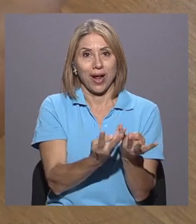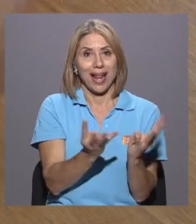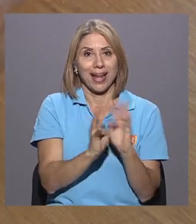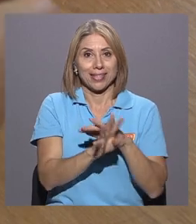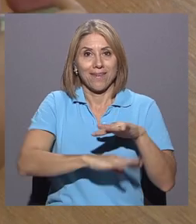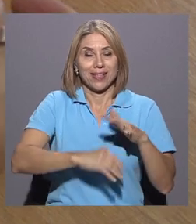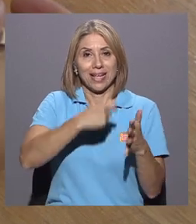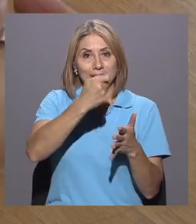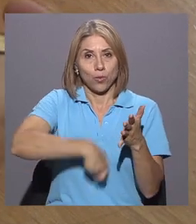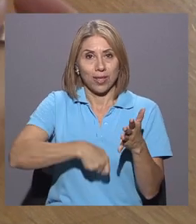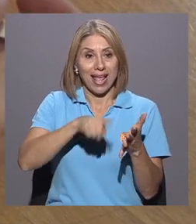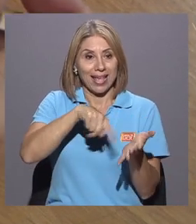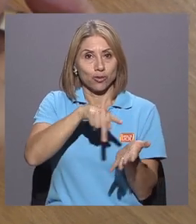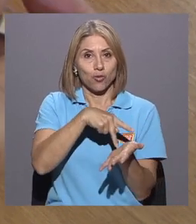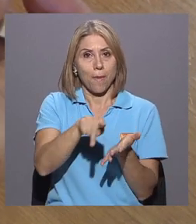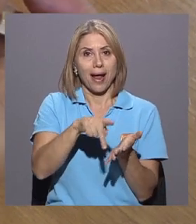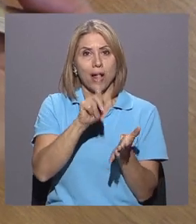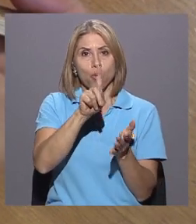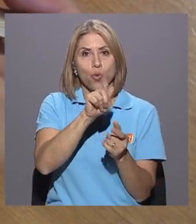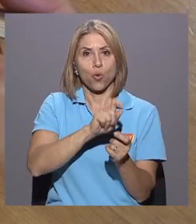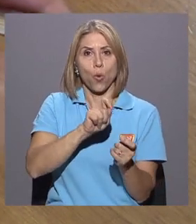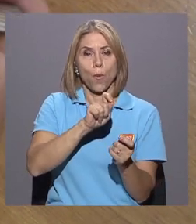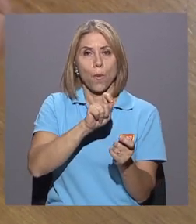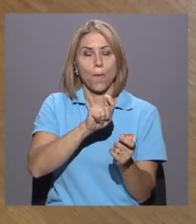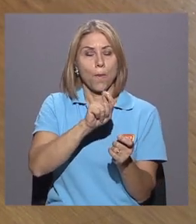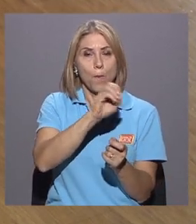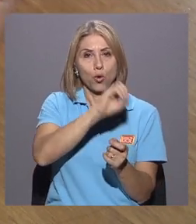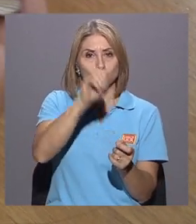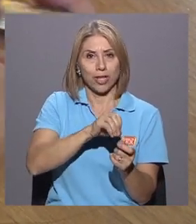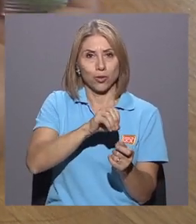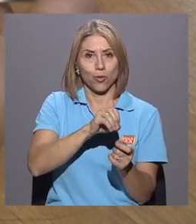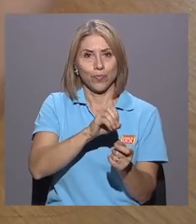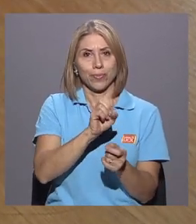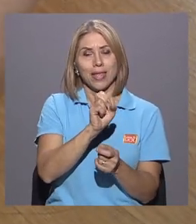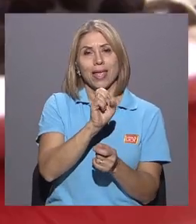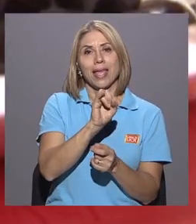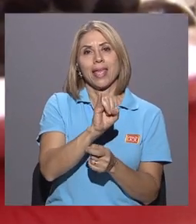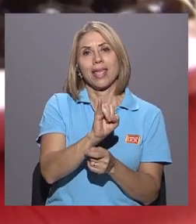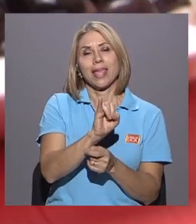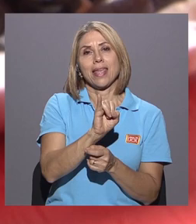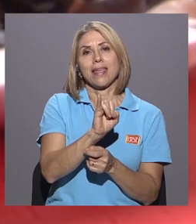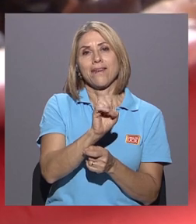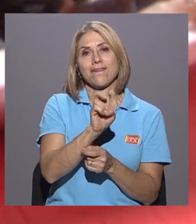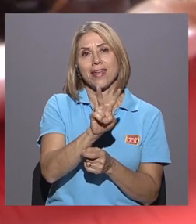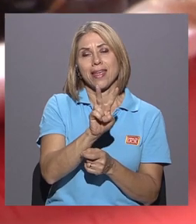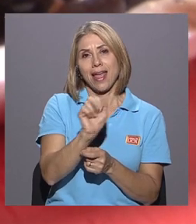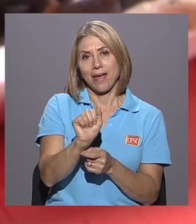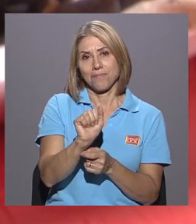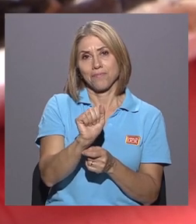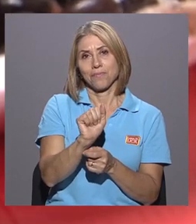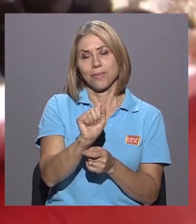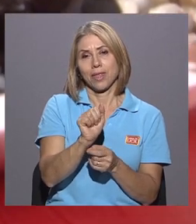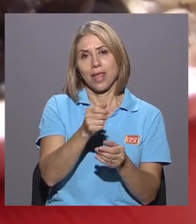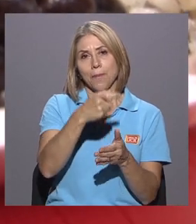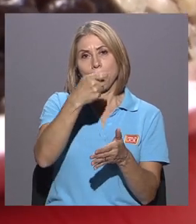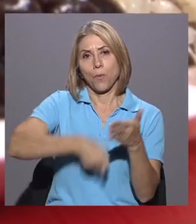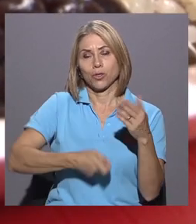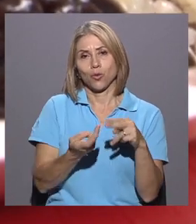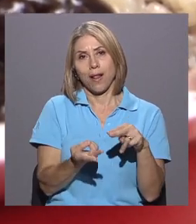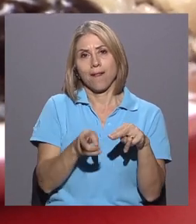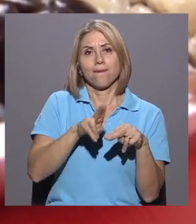serían los que pagan el 1% del impuesto al valor agregado, resultan ser una lista